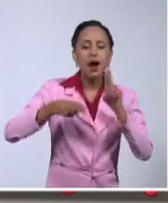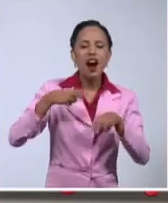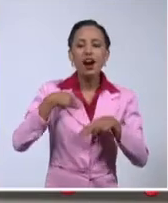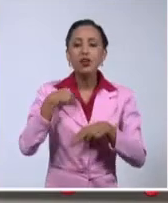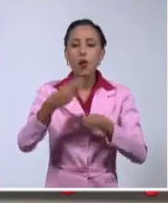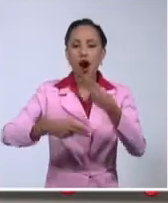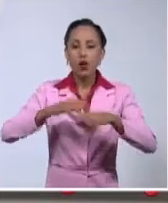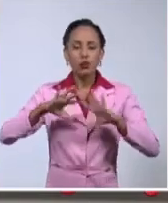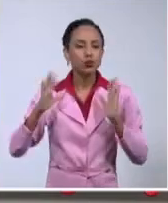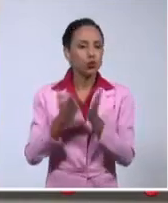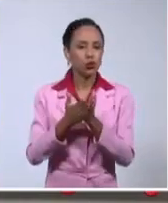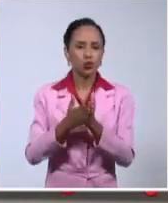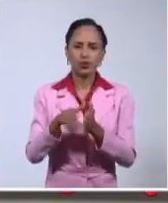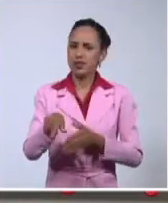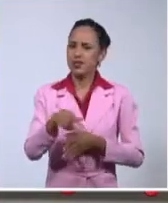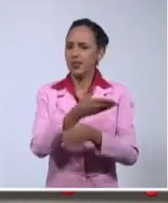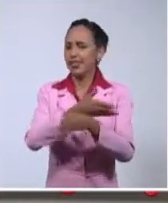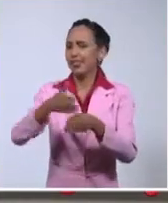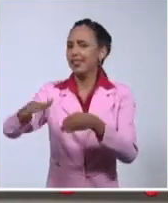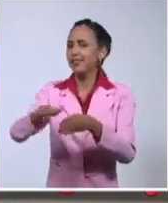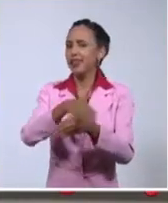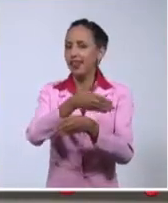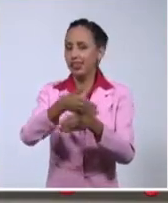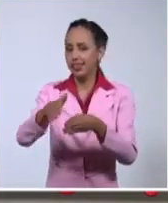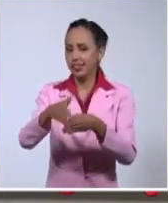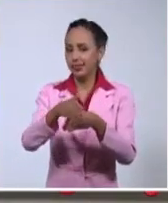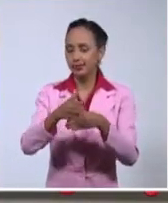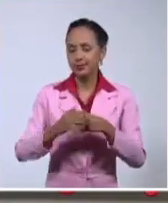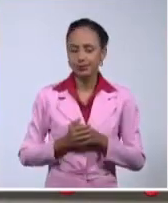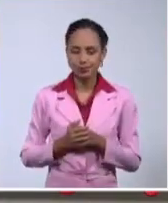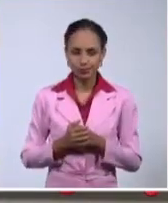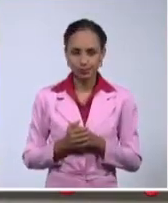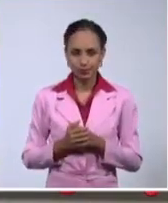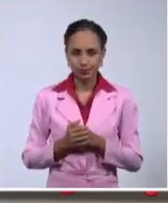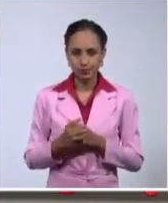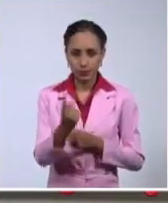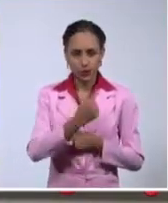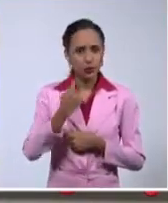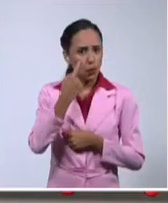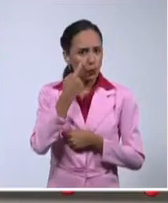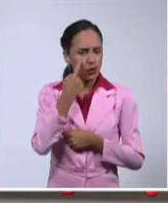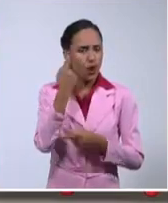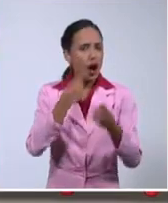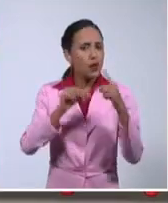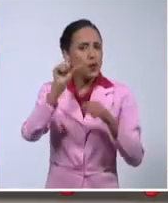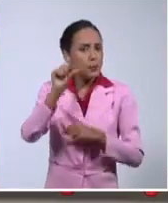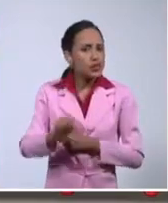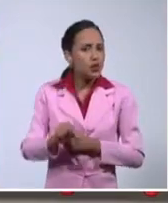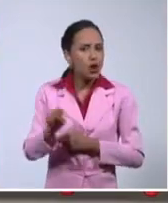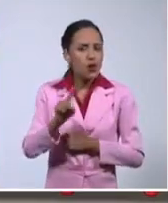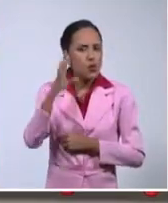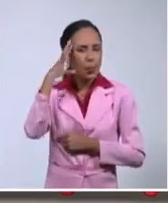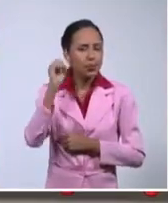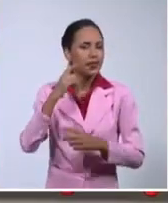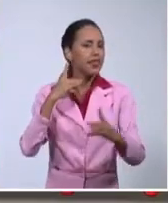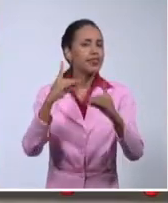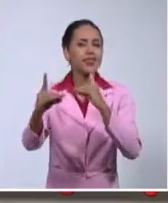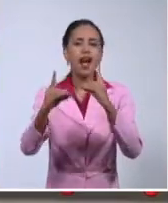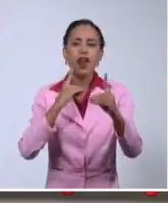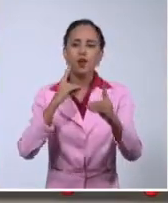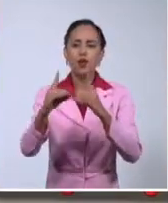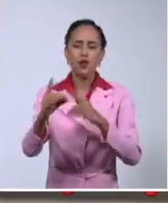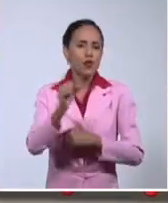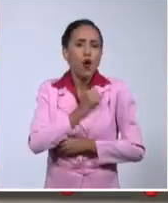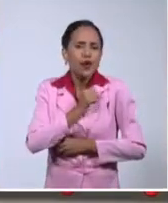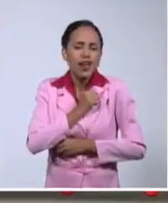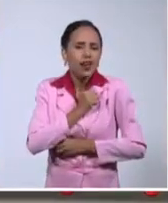quiere lograr, ya eso es algo muy diferente. Hemos visto en todos estos días a personas que no entienden de diálogo, que no quieren